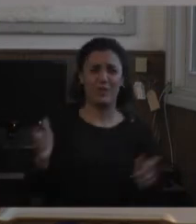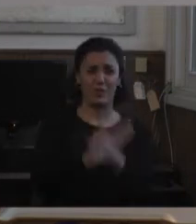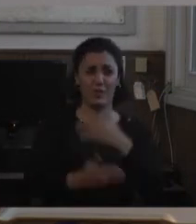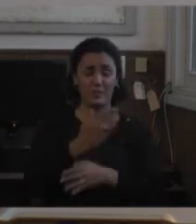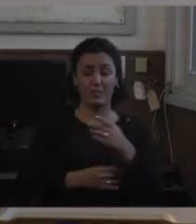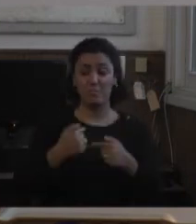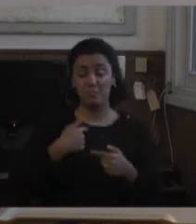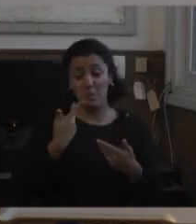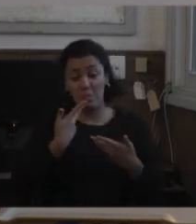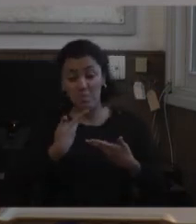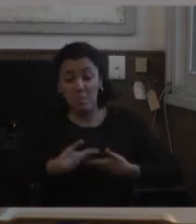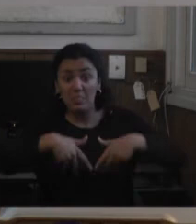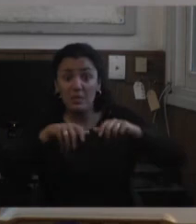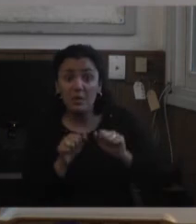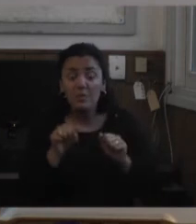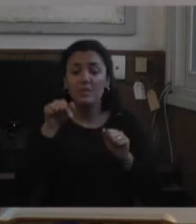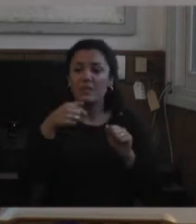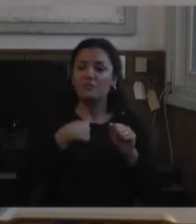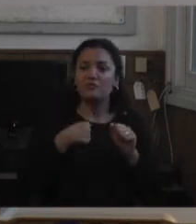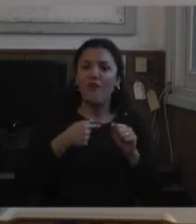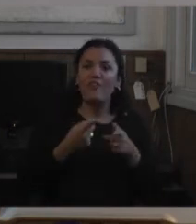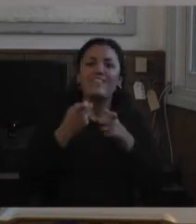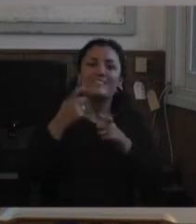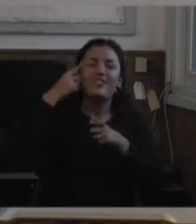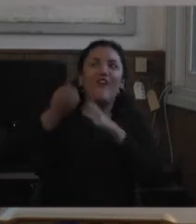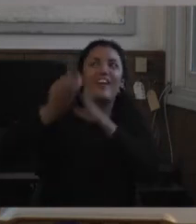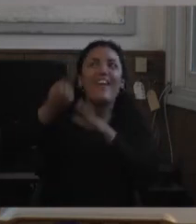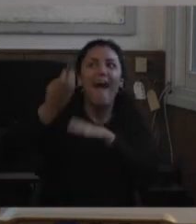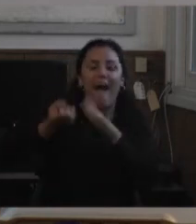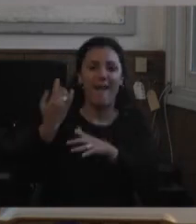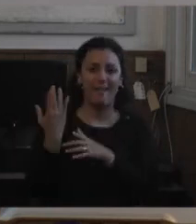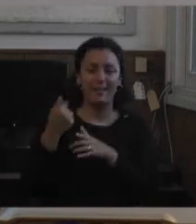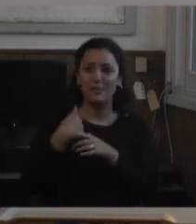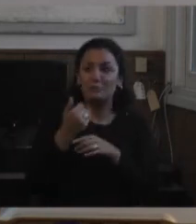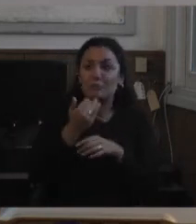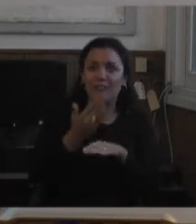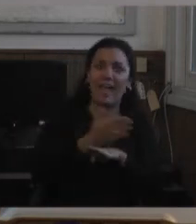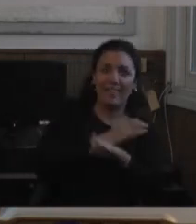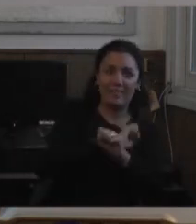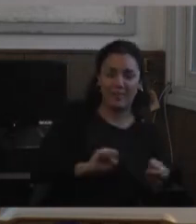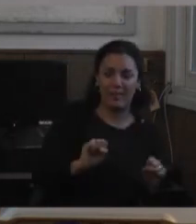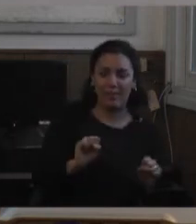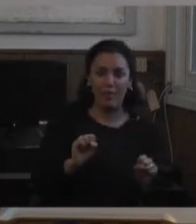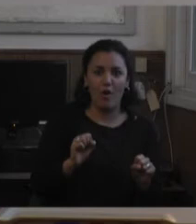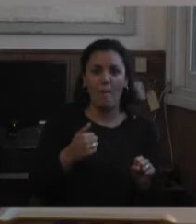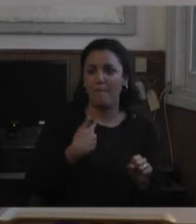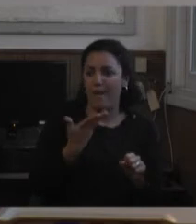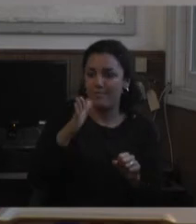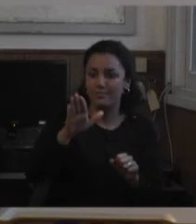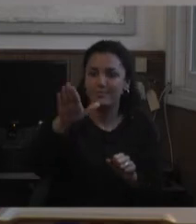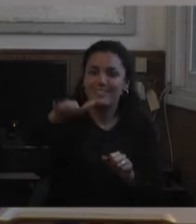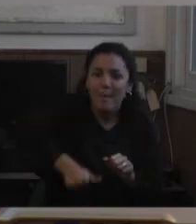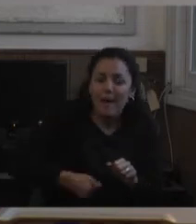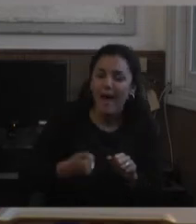es que apelamos a algo creativo que no sabíamos que teníamos a todos algo se nos ocurre para convocar a la persona para